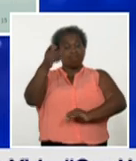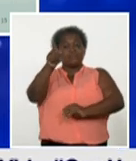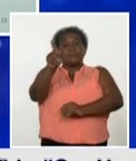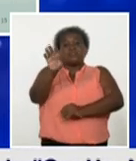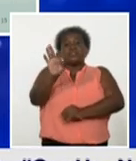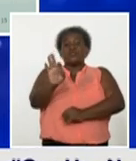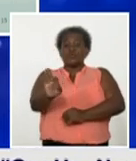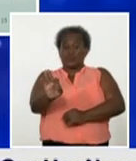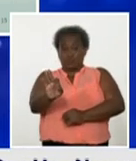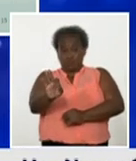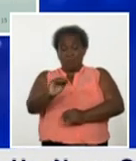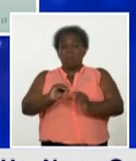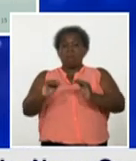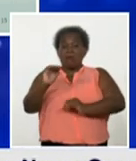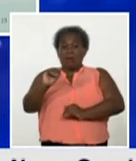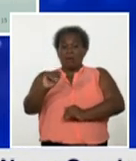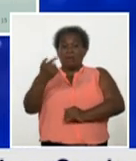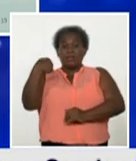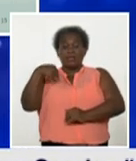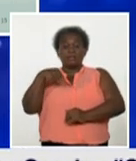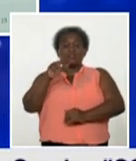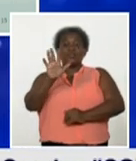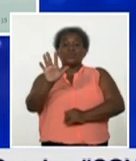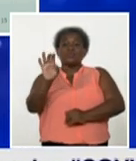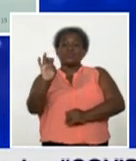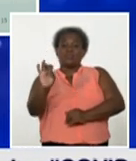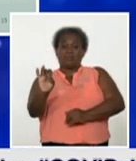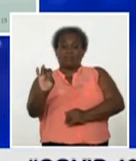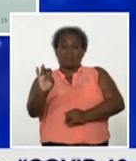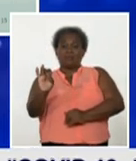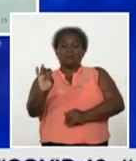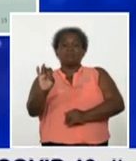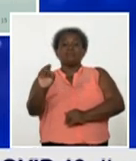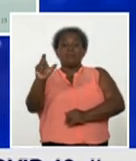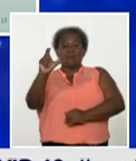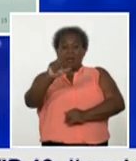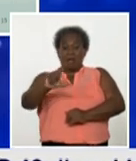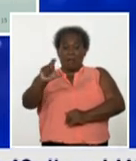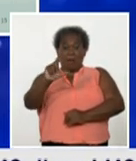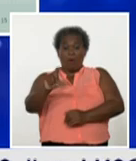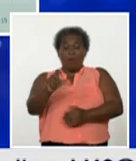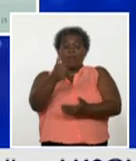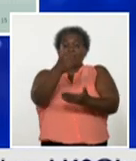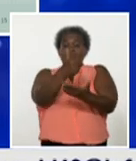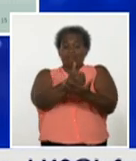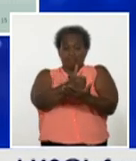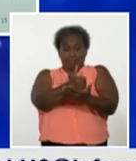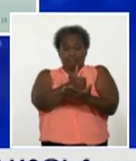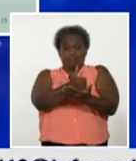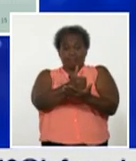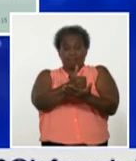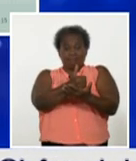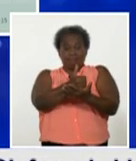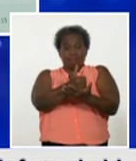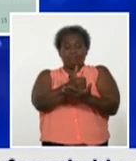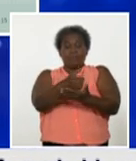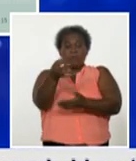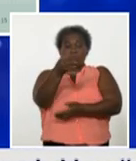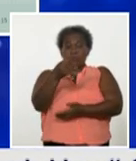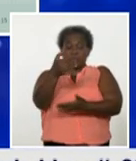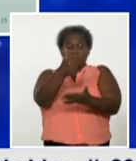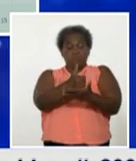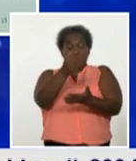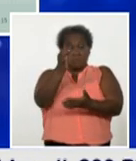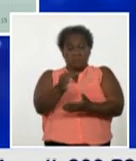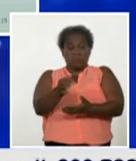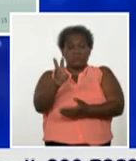57 ayer el mayor número que es donde camagüey mantiene la transmisión más importante en el municipio de camagüey